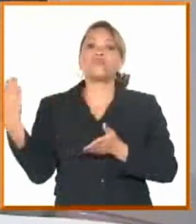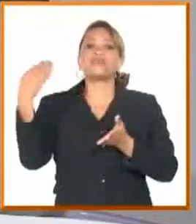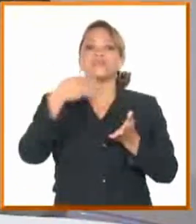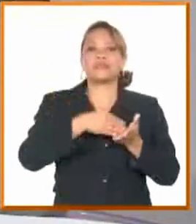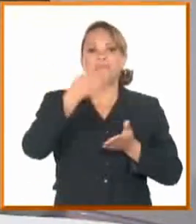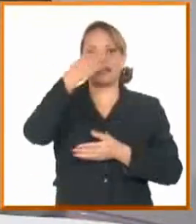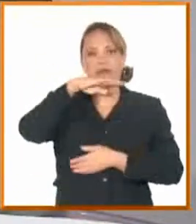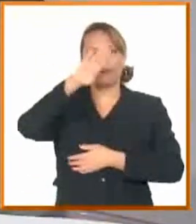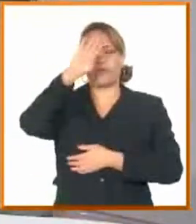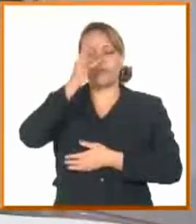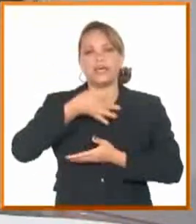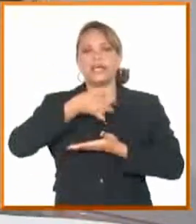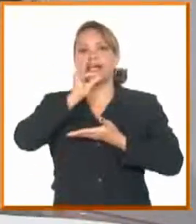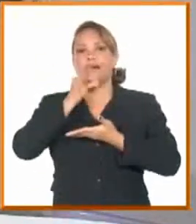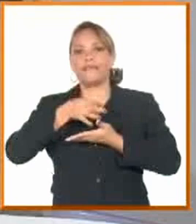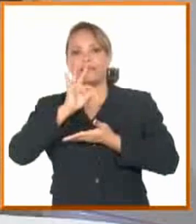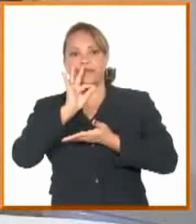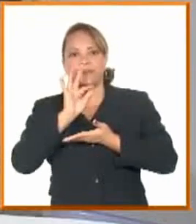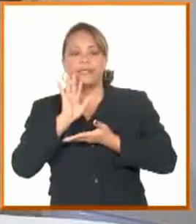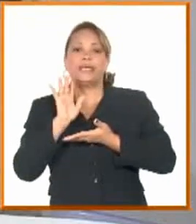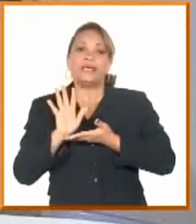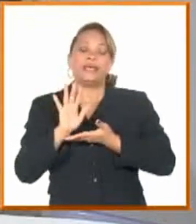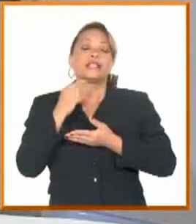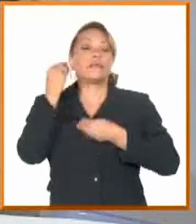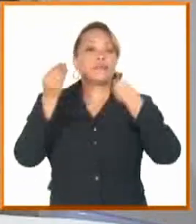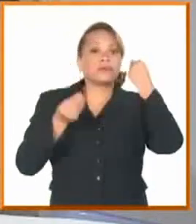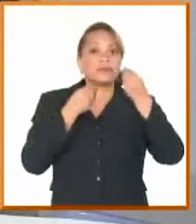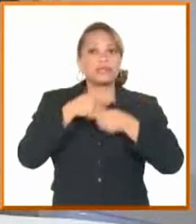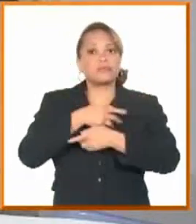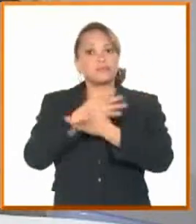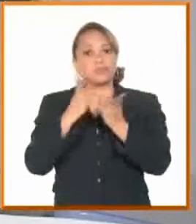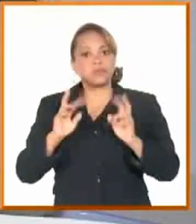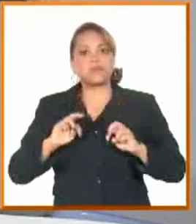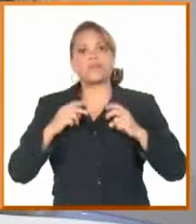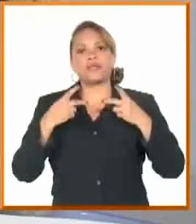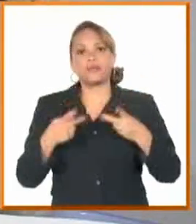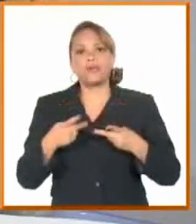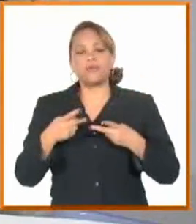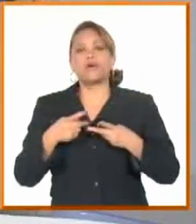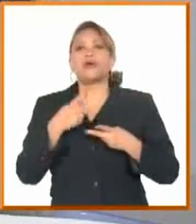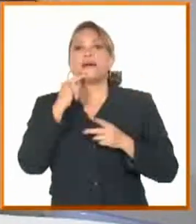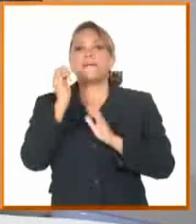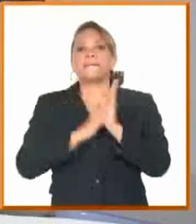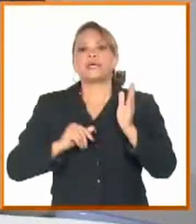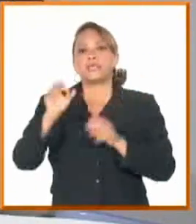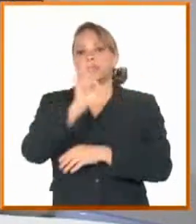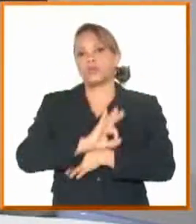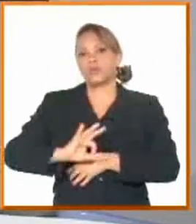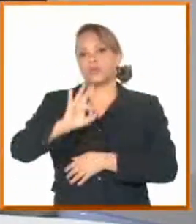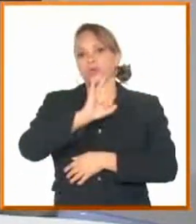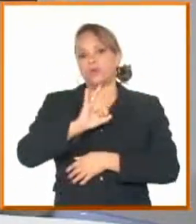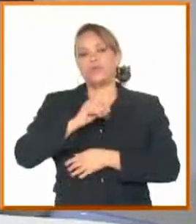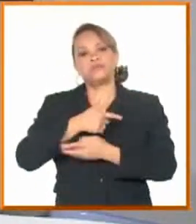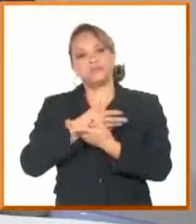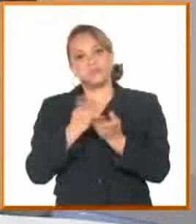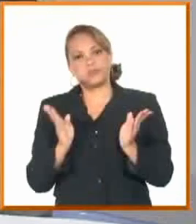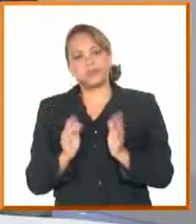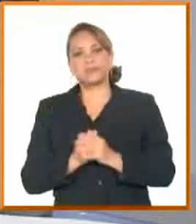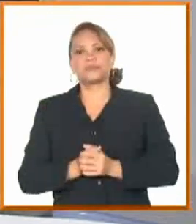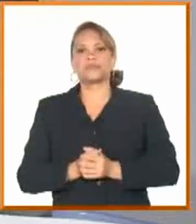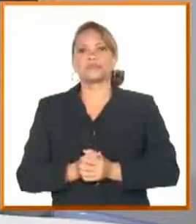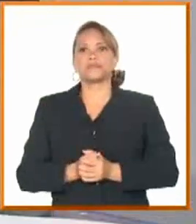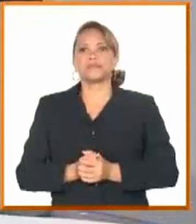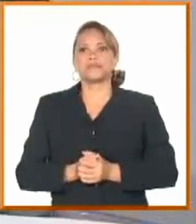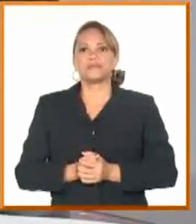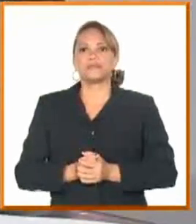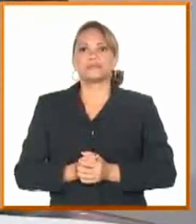Y estamos pensando en reactivar la entrega de café de la canasta familiar nomada ahora, en el mes de octubre. Y bueno, a ver si le podemos mantener